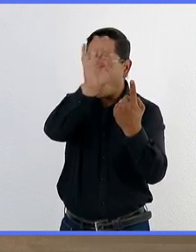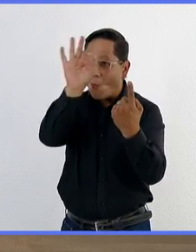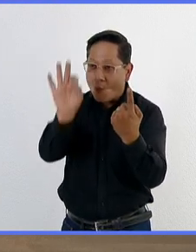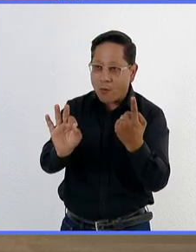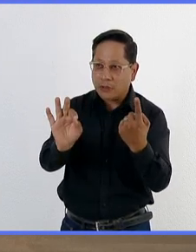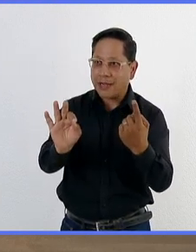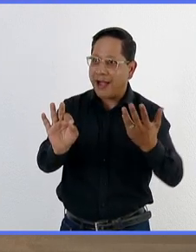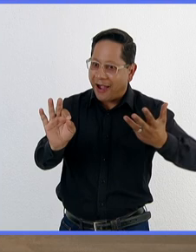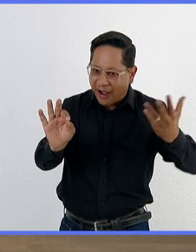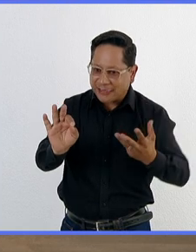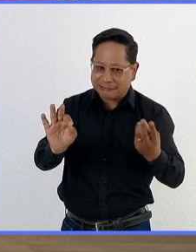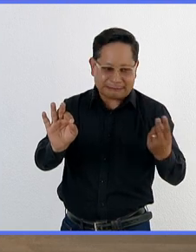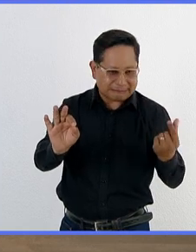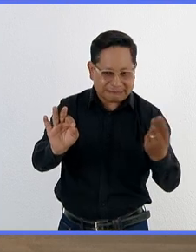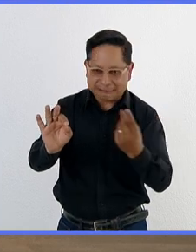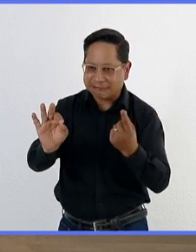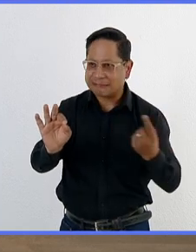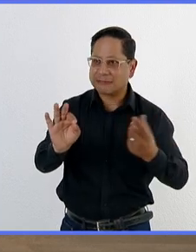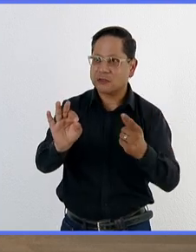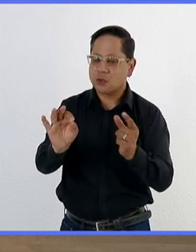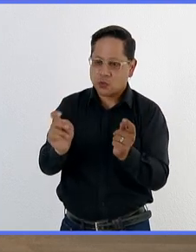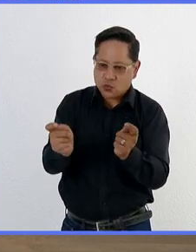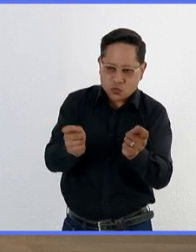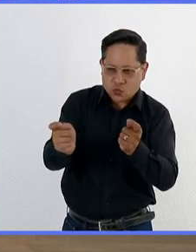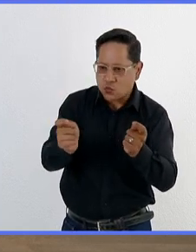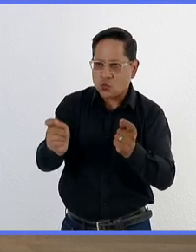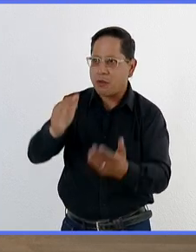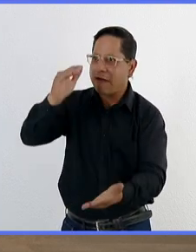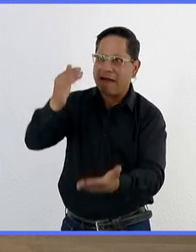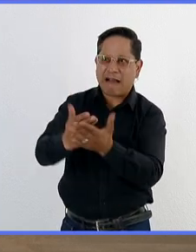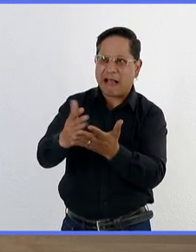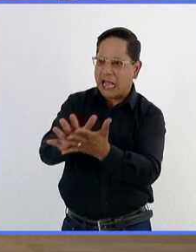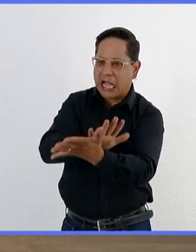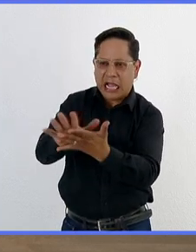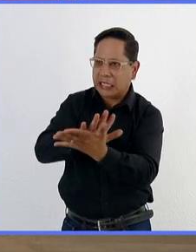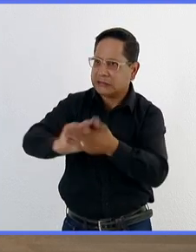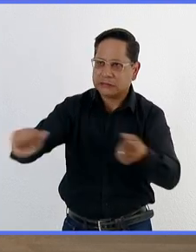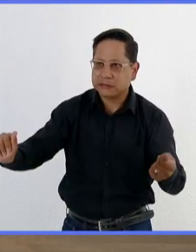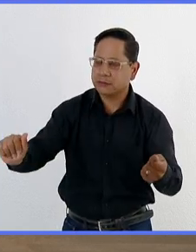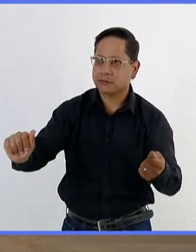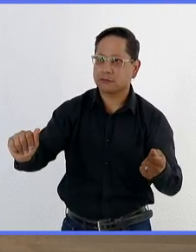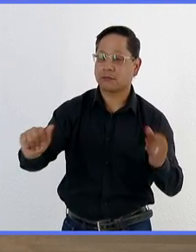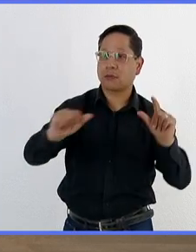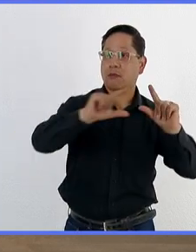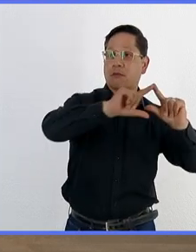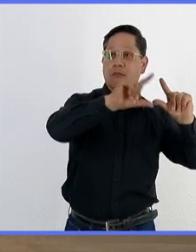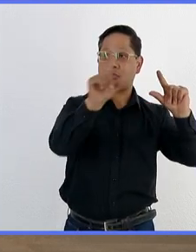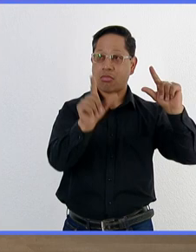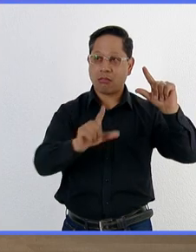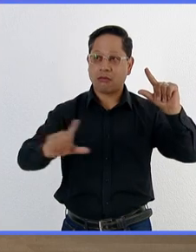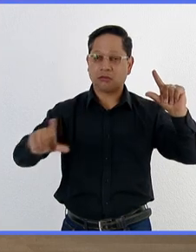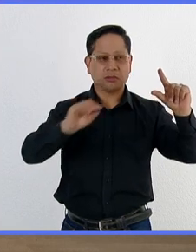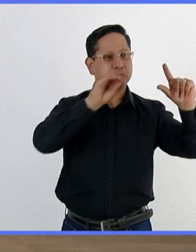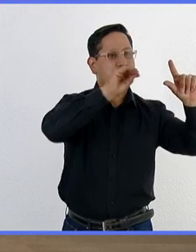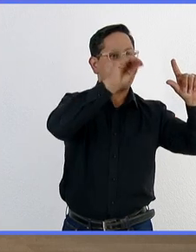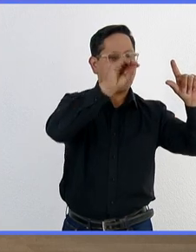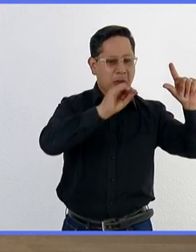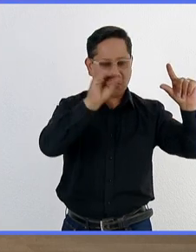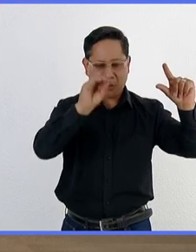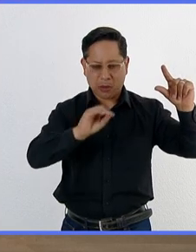hacer acciones de control y de erradicación. A nivel nacional tenemos establecido poco más de